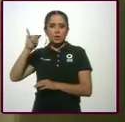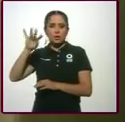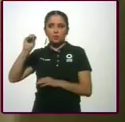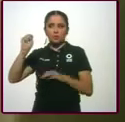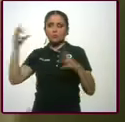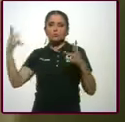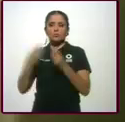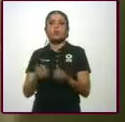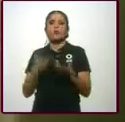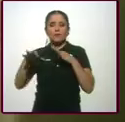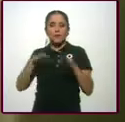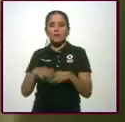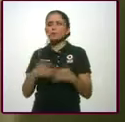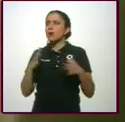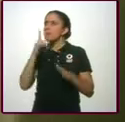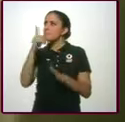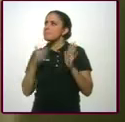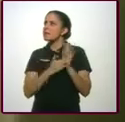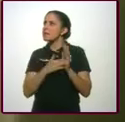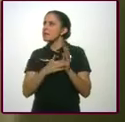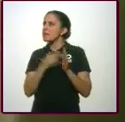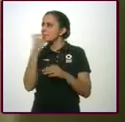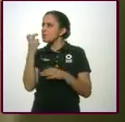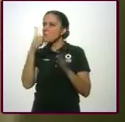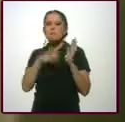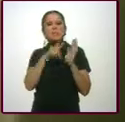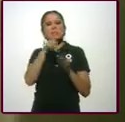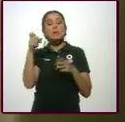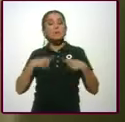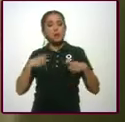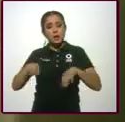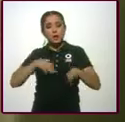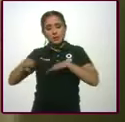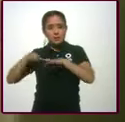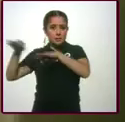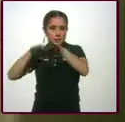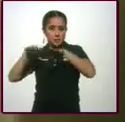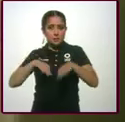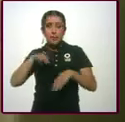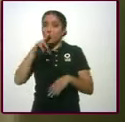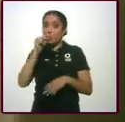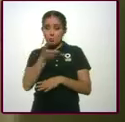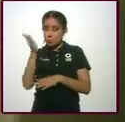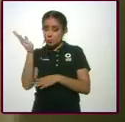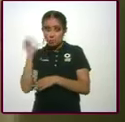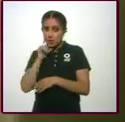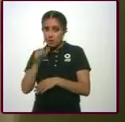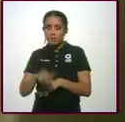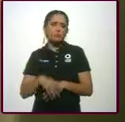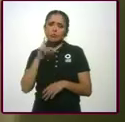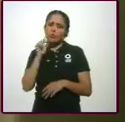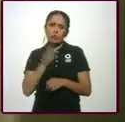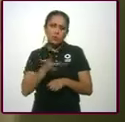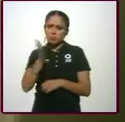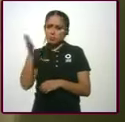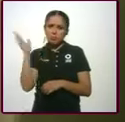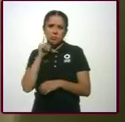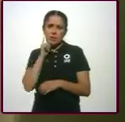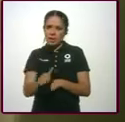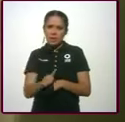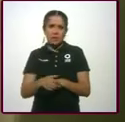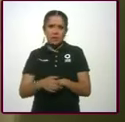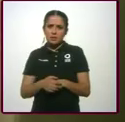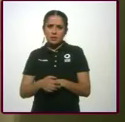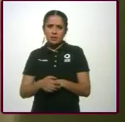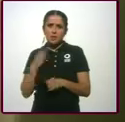Somos mil... Mil dosis... Mil cien quentes. ¿No hubo necesidad de recorte ni nada? Hasta ahorita no. Sí. Hasta ahorita no. Nosotros hemos